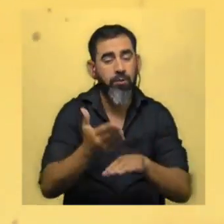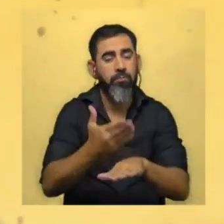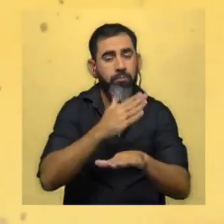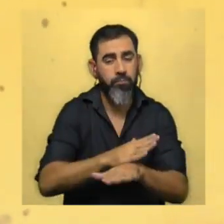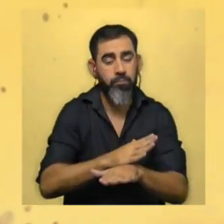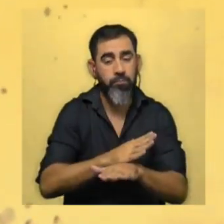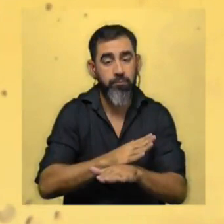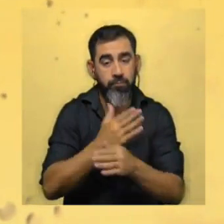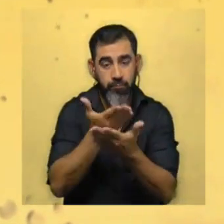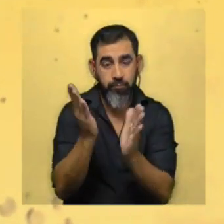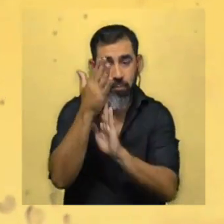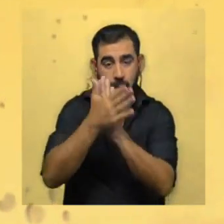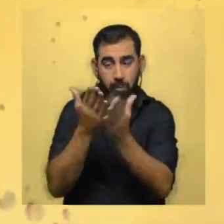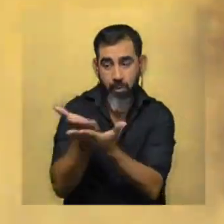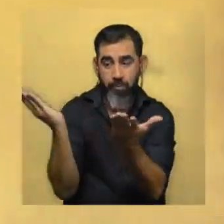según vemos en este mapa.